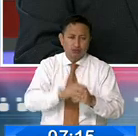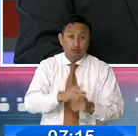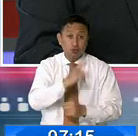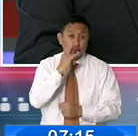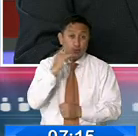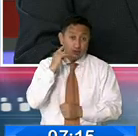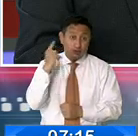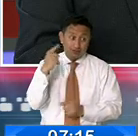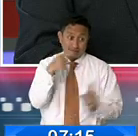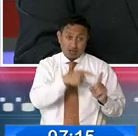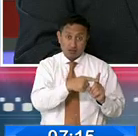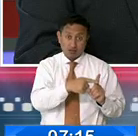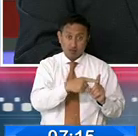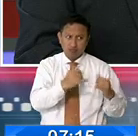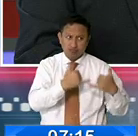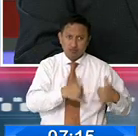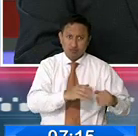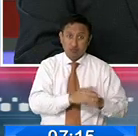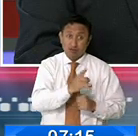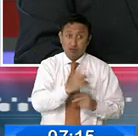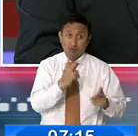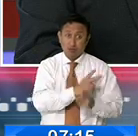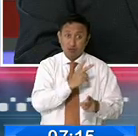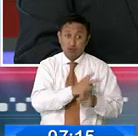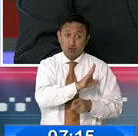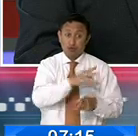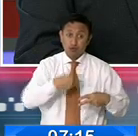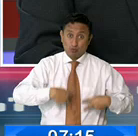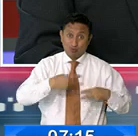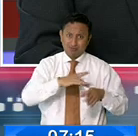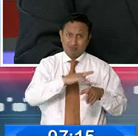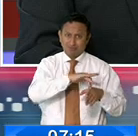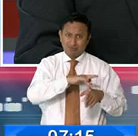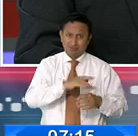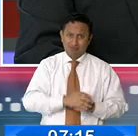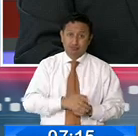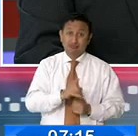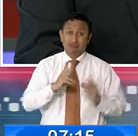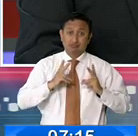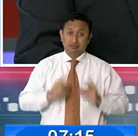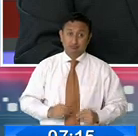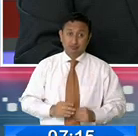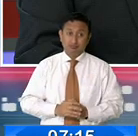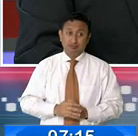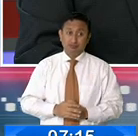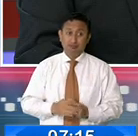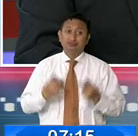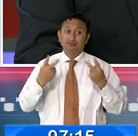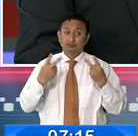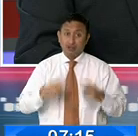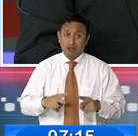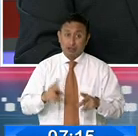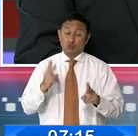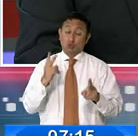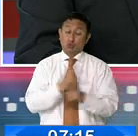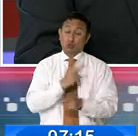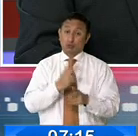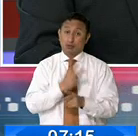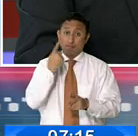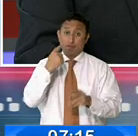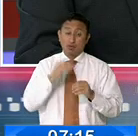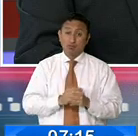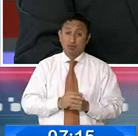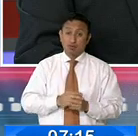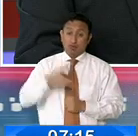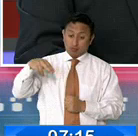niños y niñas estén en una situación de riesgo inminente, tanto de su salud, pero también corriendo el riesgo de cruzarse